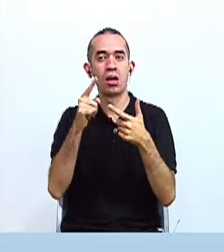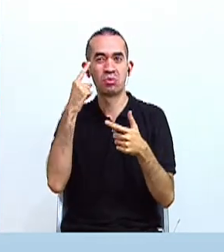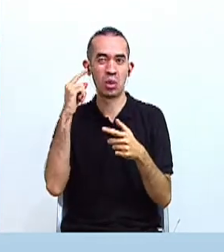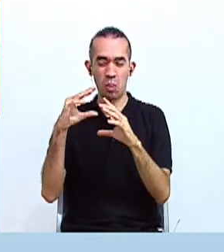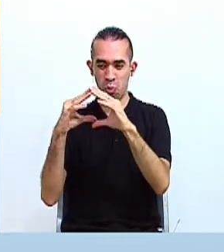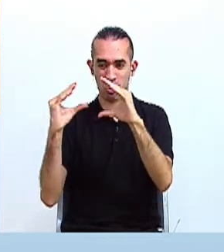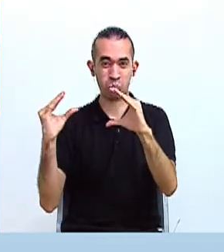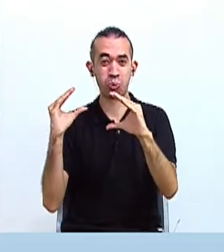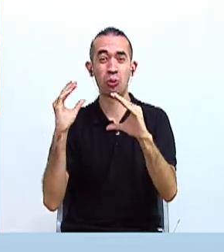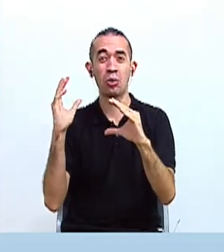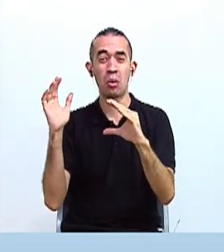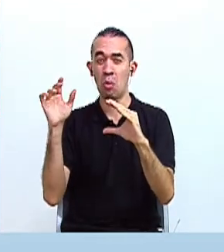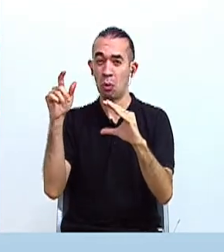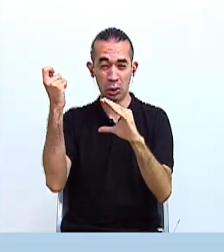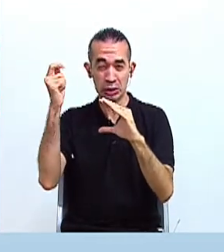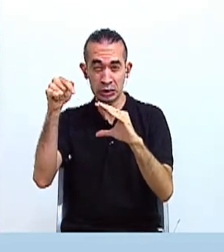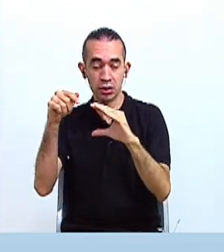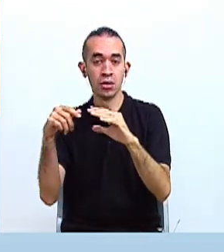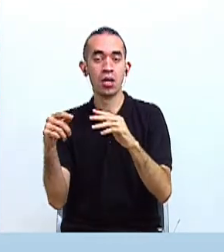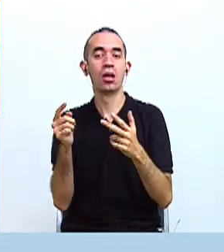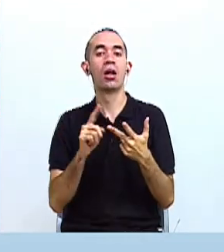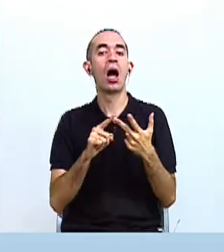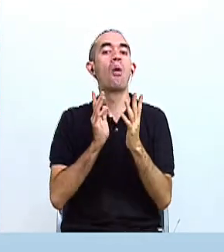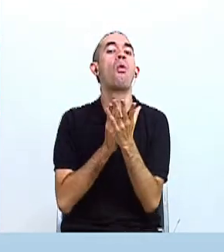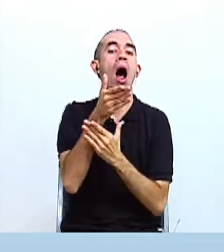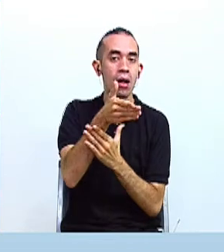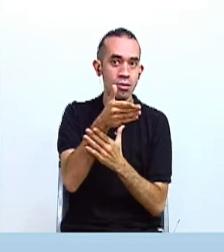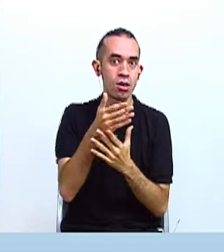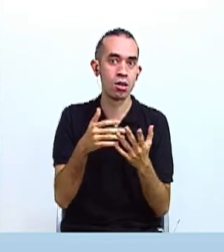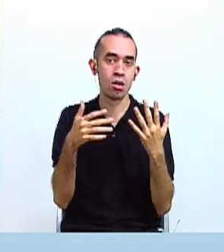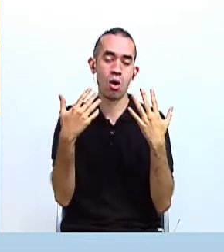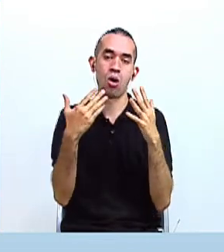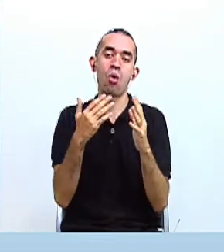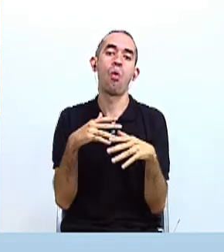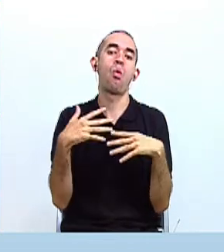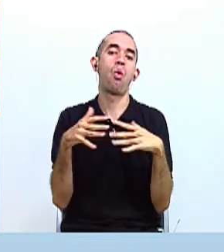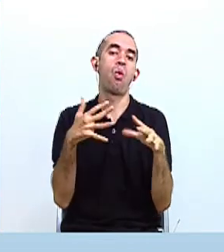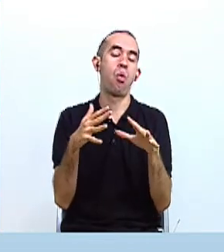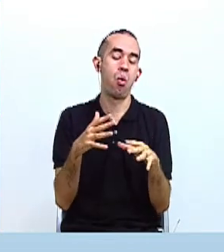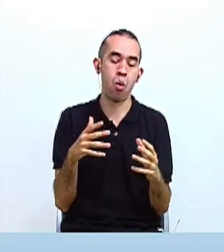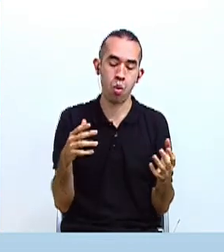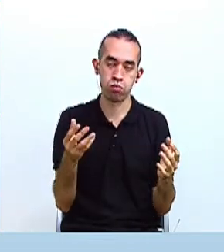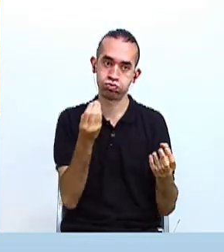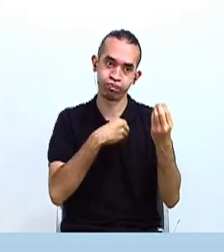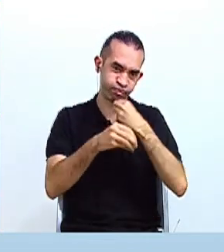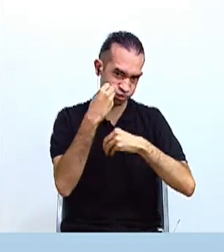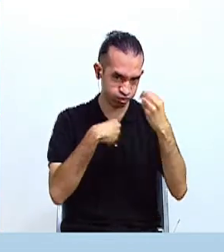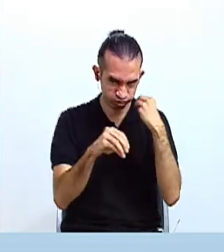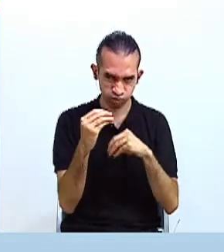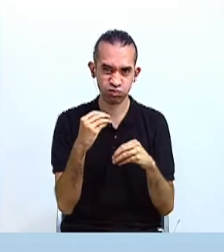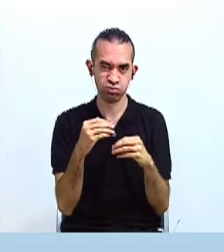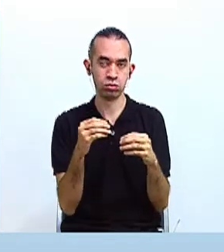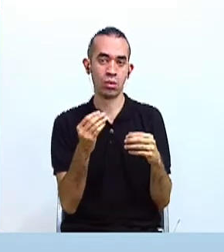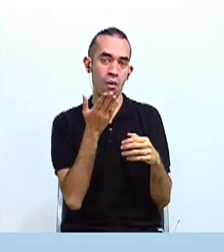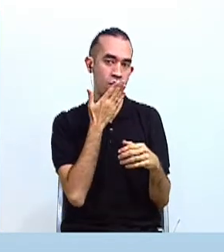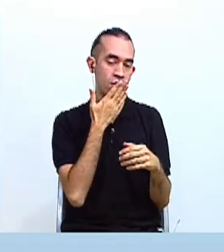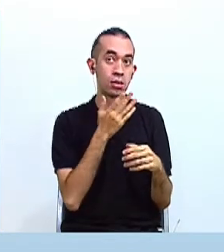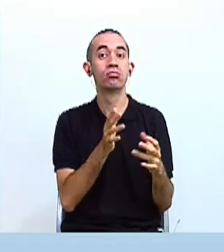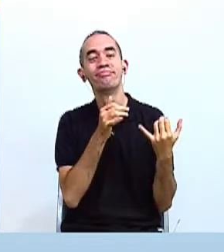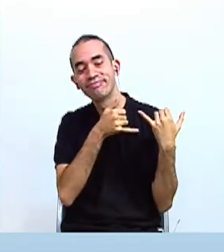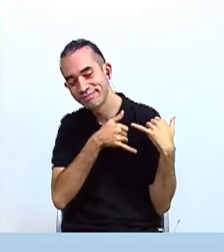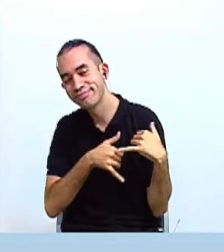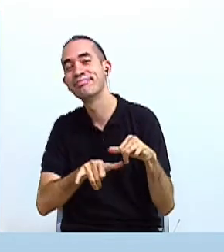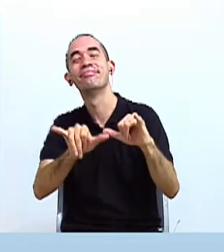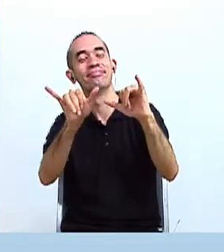incluso el aguacate, fueron el complemento perfecto para la dieta de nuestros aborígenes. Frutas que hoy siguen siendo también muy